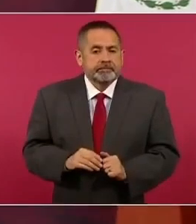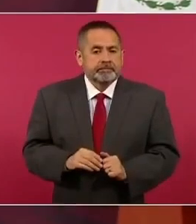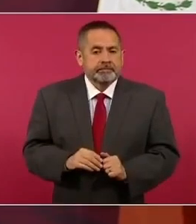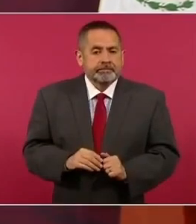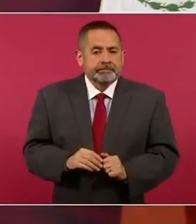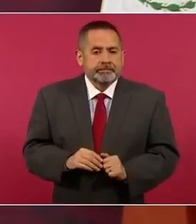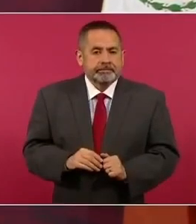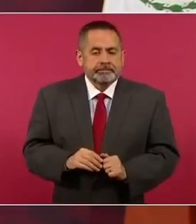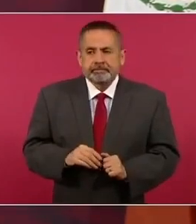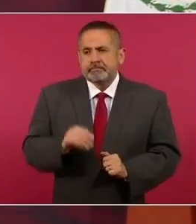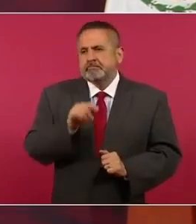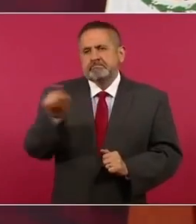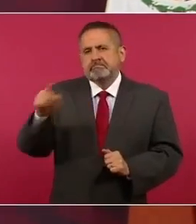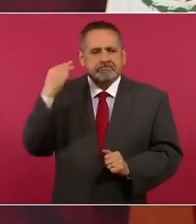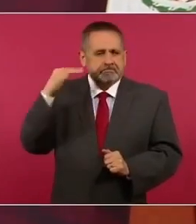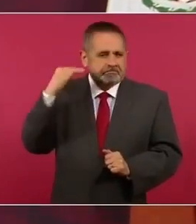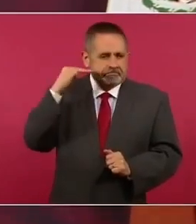a Michoacán